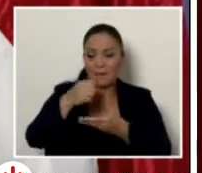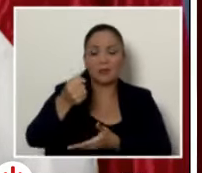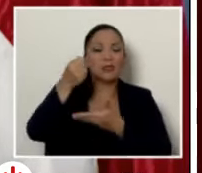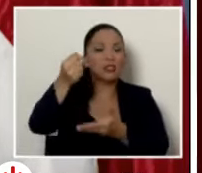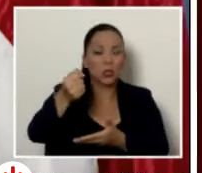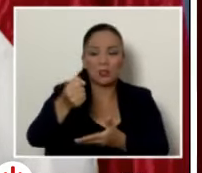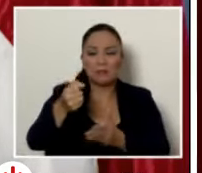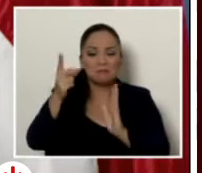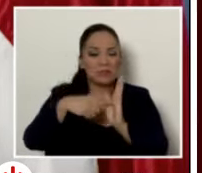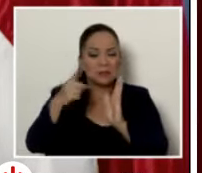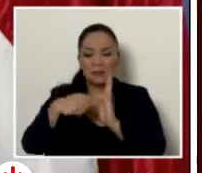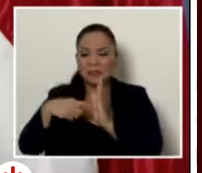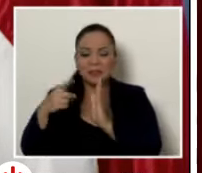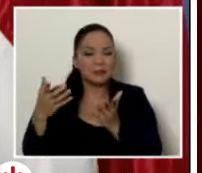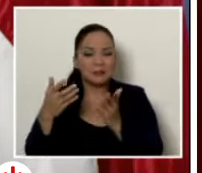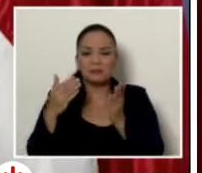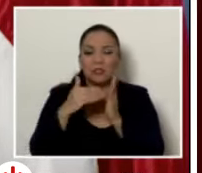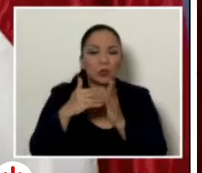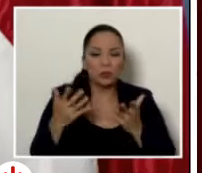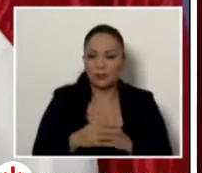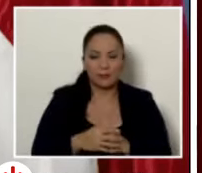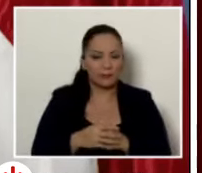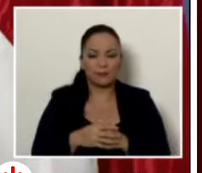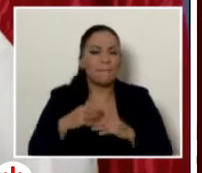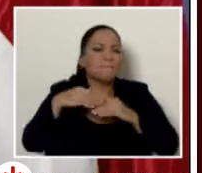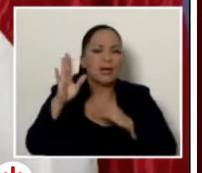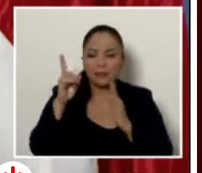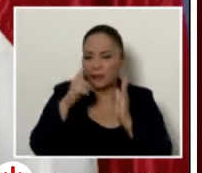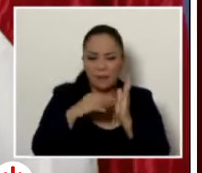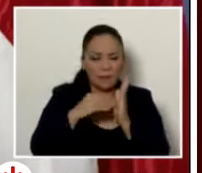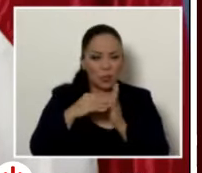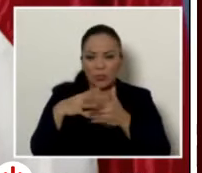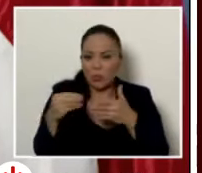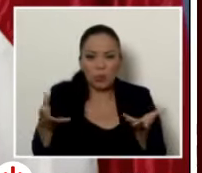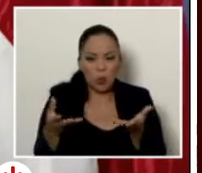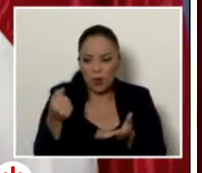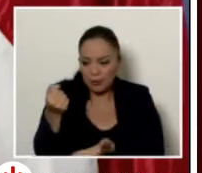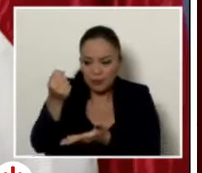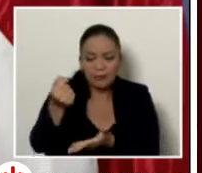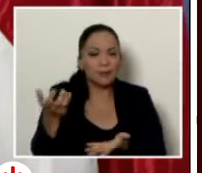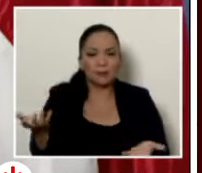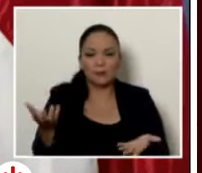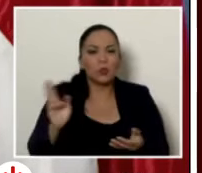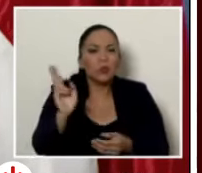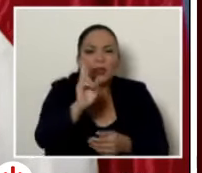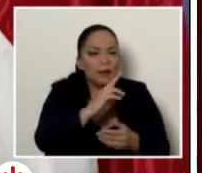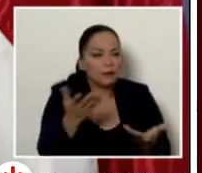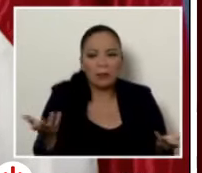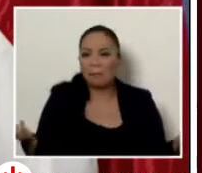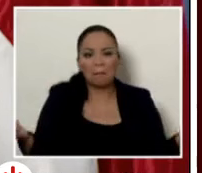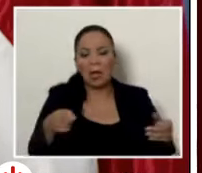de millones de, o de más de mil millones de dólares para obras urgentes no